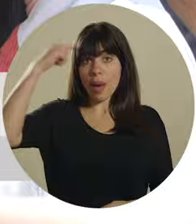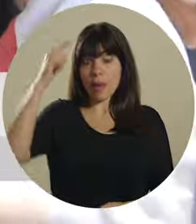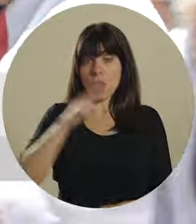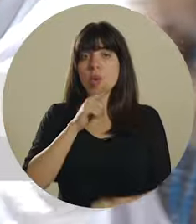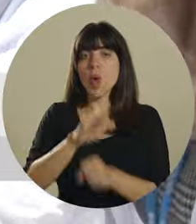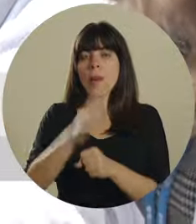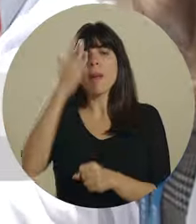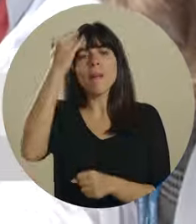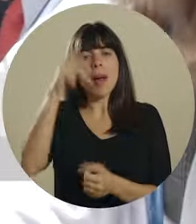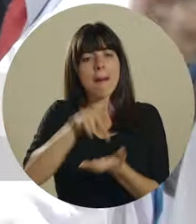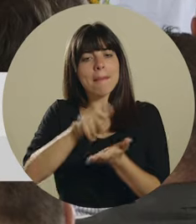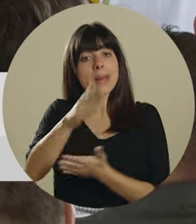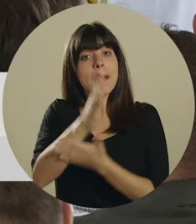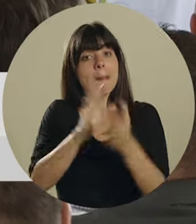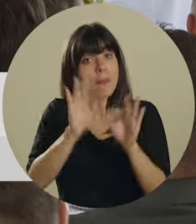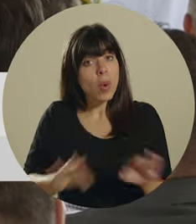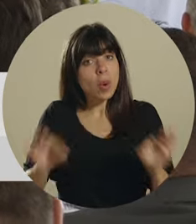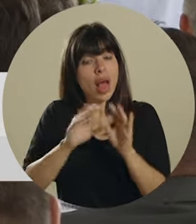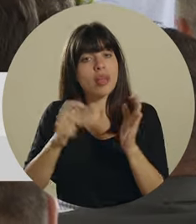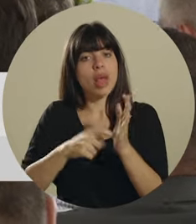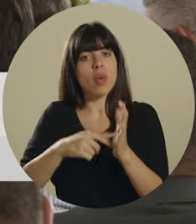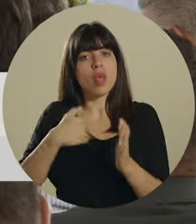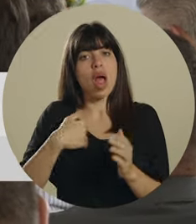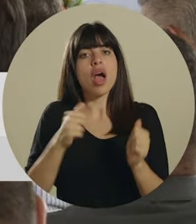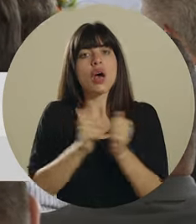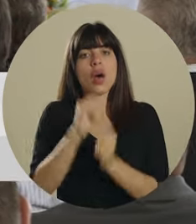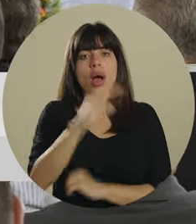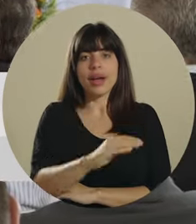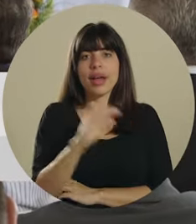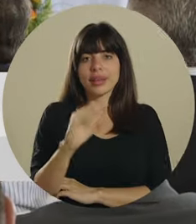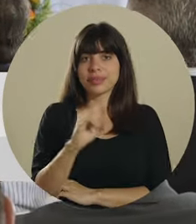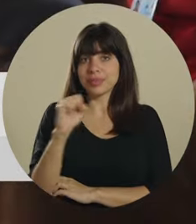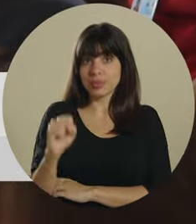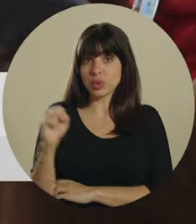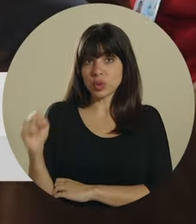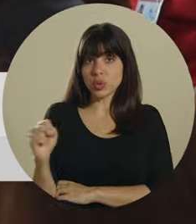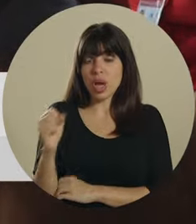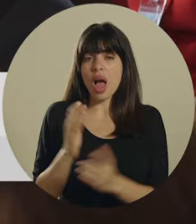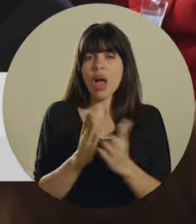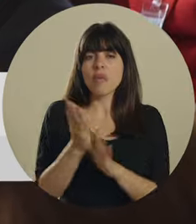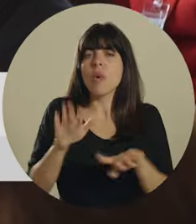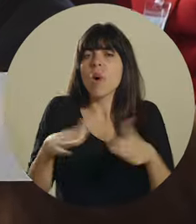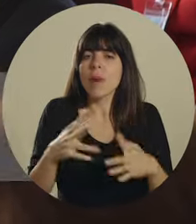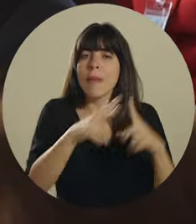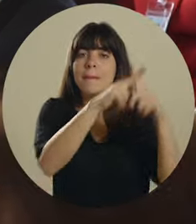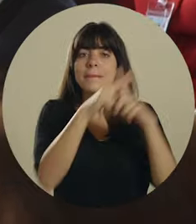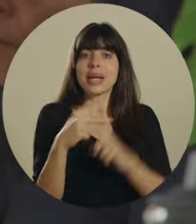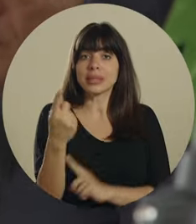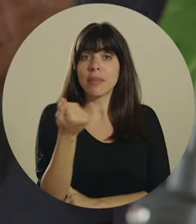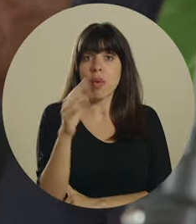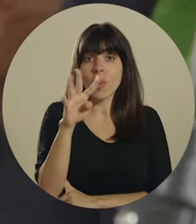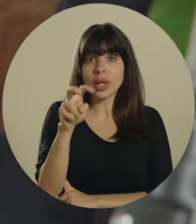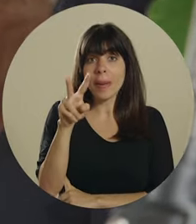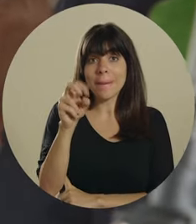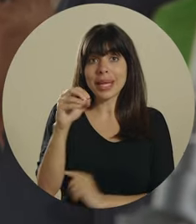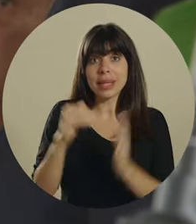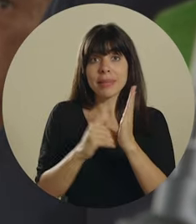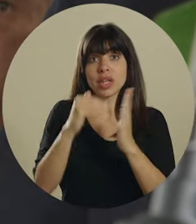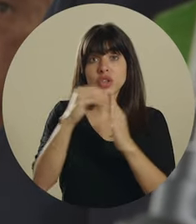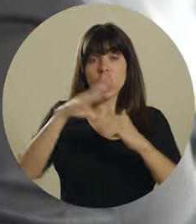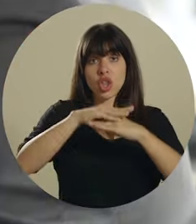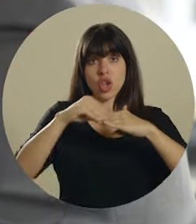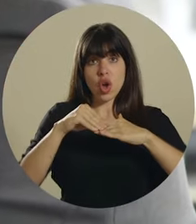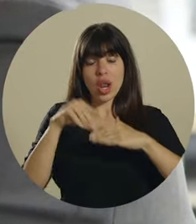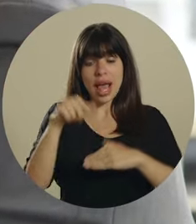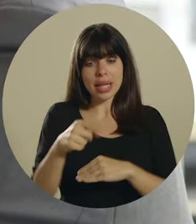El gobierno cumple al pagar una parte importante de la deuda con la Caja Costarricense del Seguro Social mediante un préstamo por 420